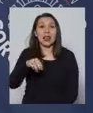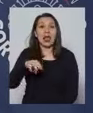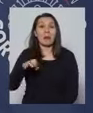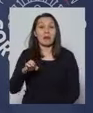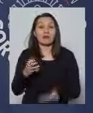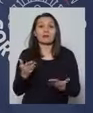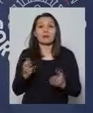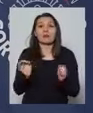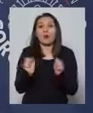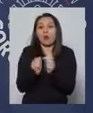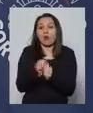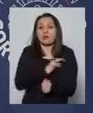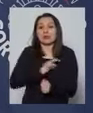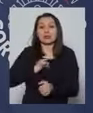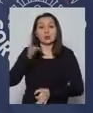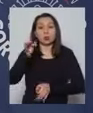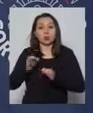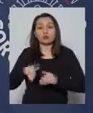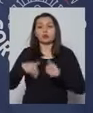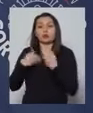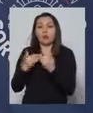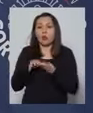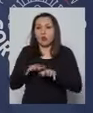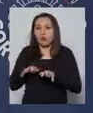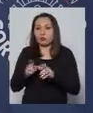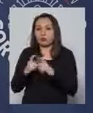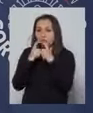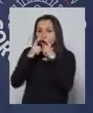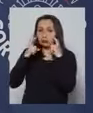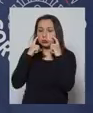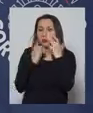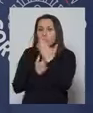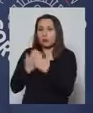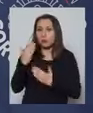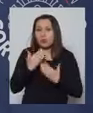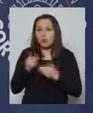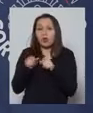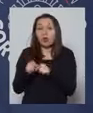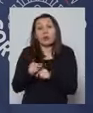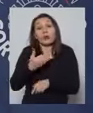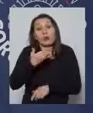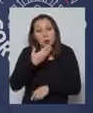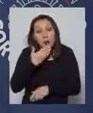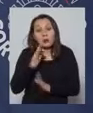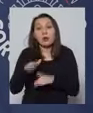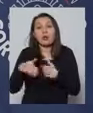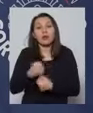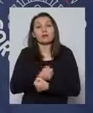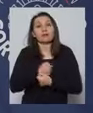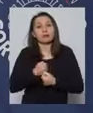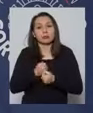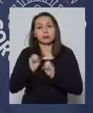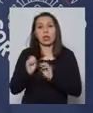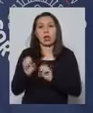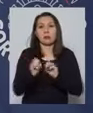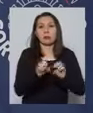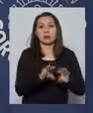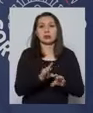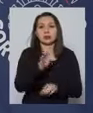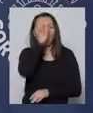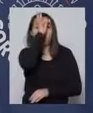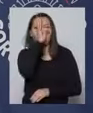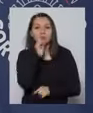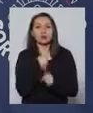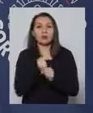al Ministerio de Justicia se han entregado implementos de protección personal. También se están fortaleciendo las capacitaciones del